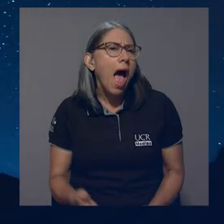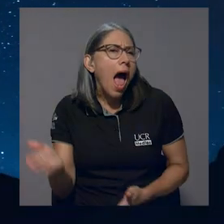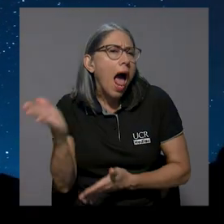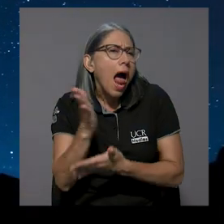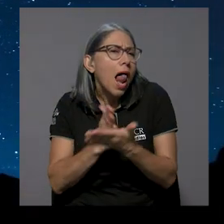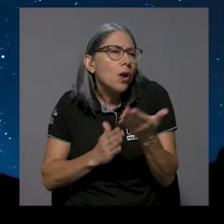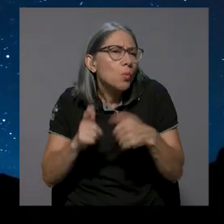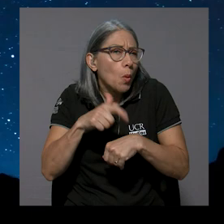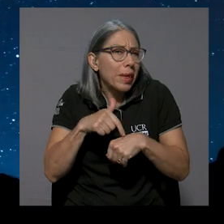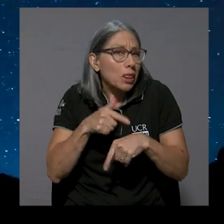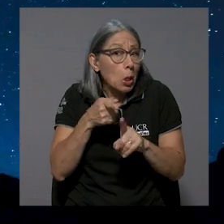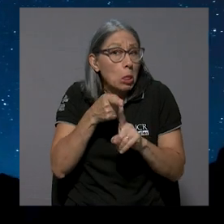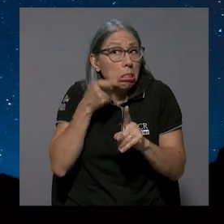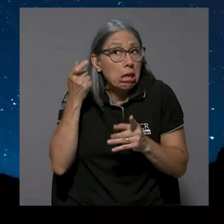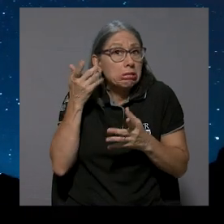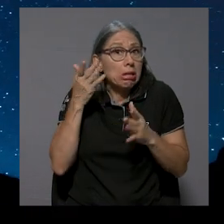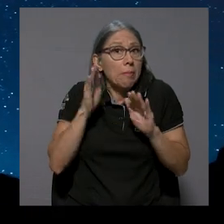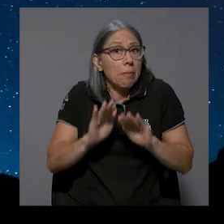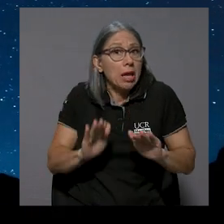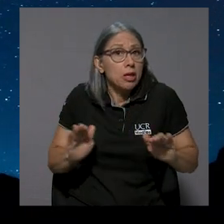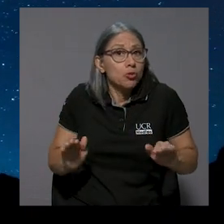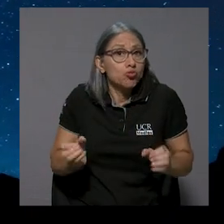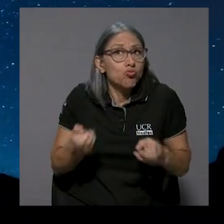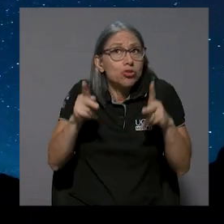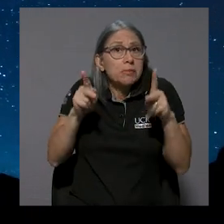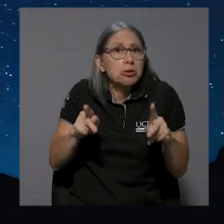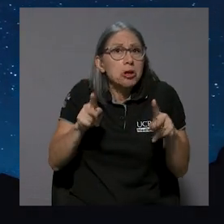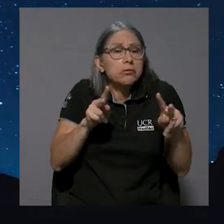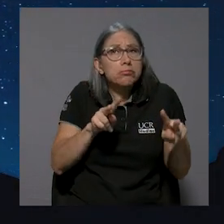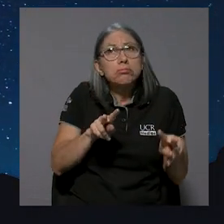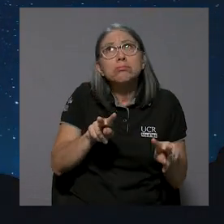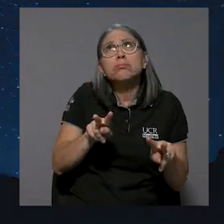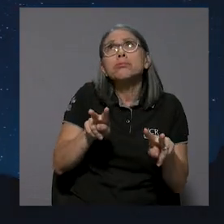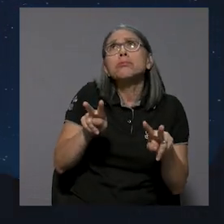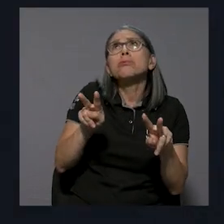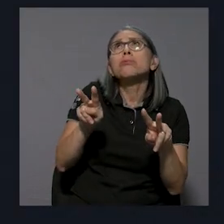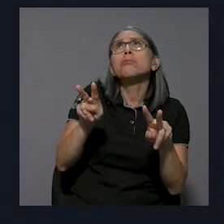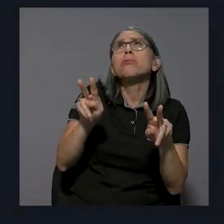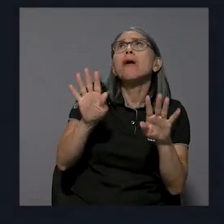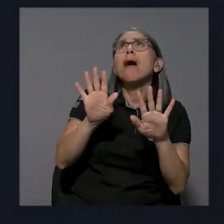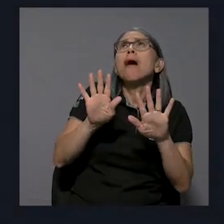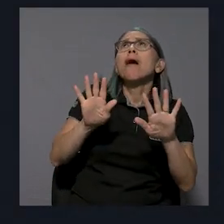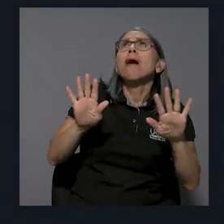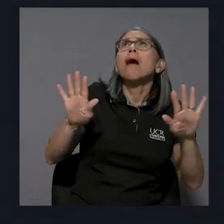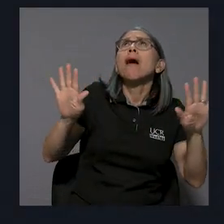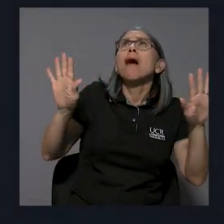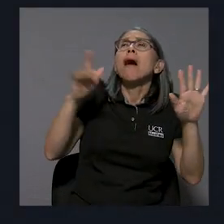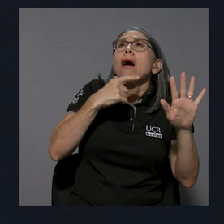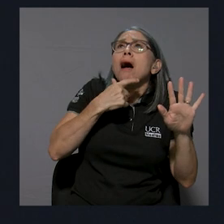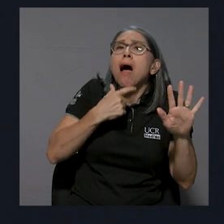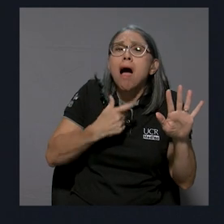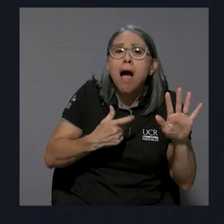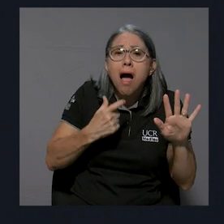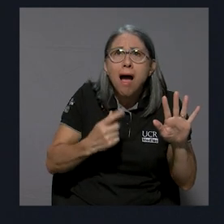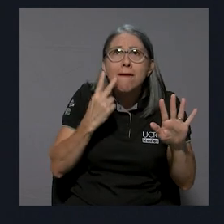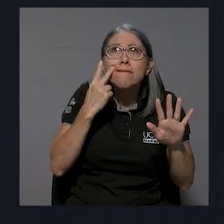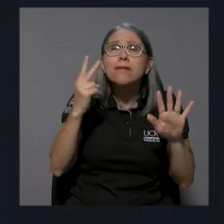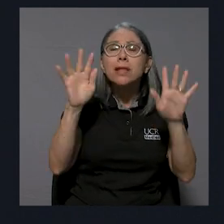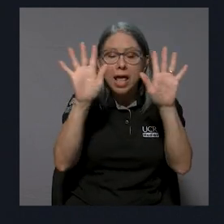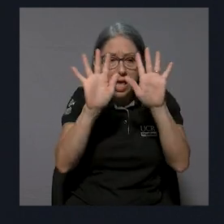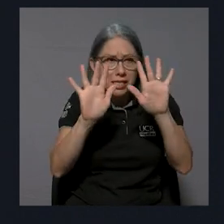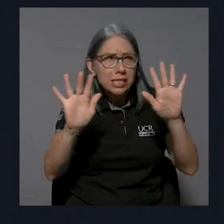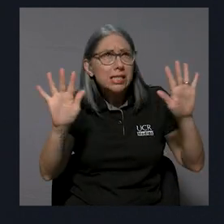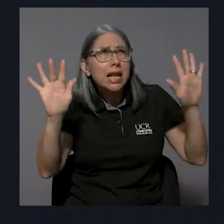Alguna vez desde pequeños, muchas personas elevaron su mirada al cielo en una noche despejada y quedaron deslumbrados con las